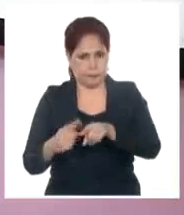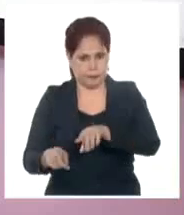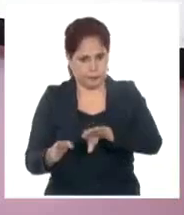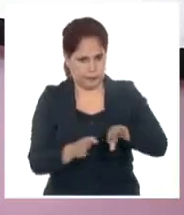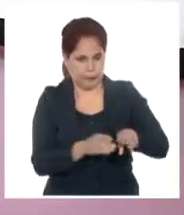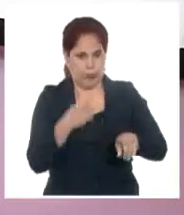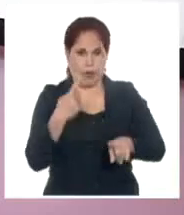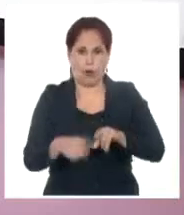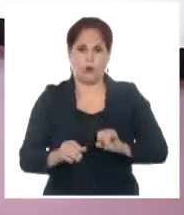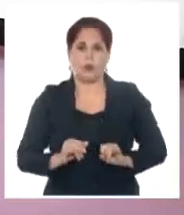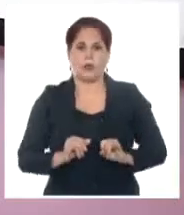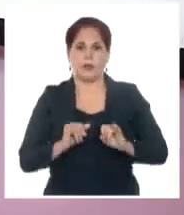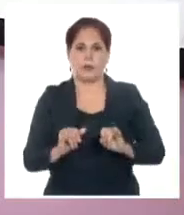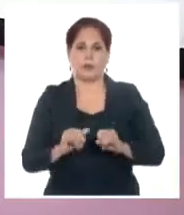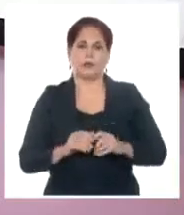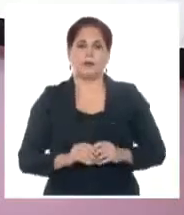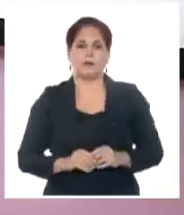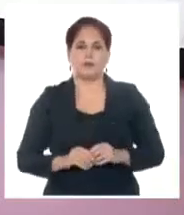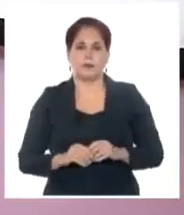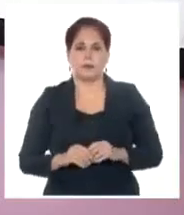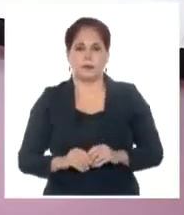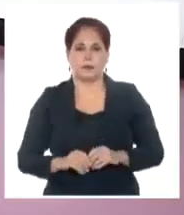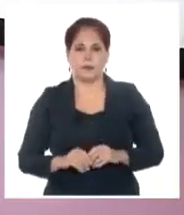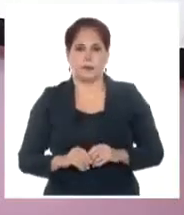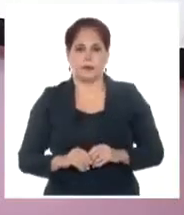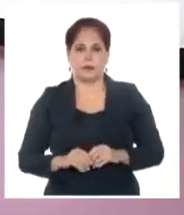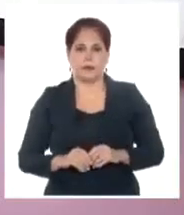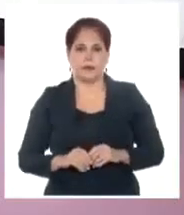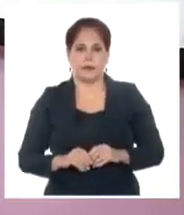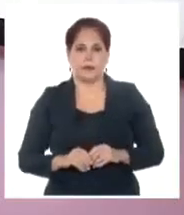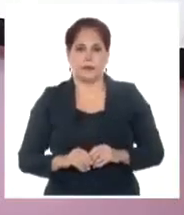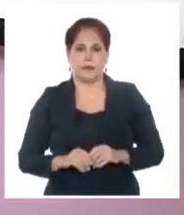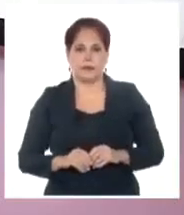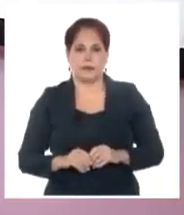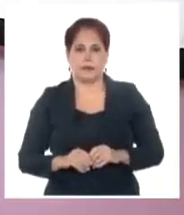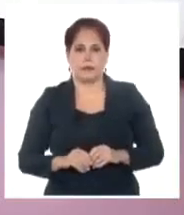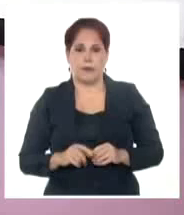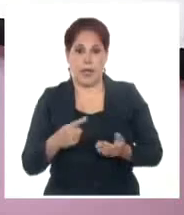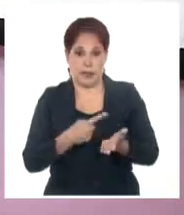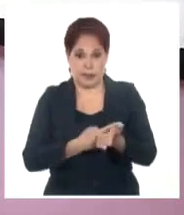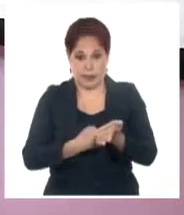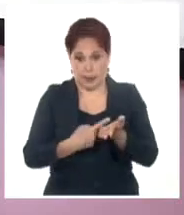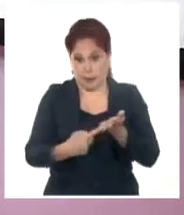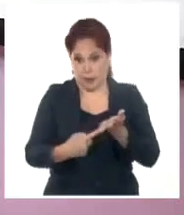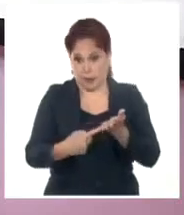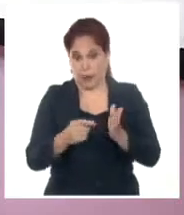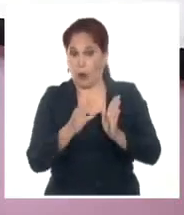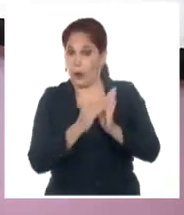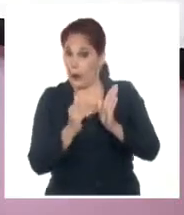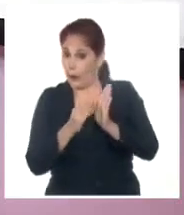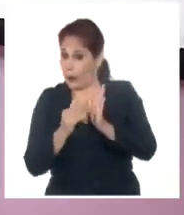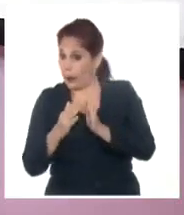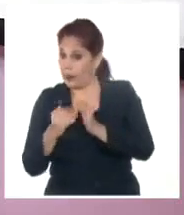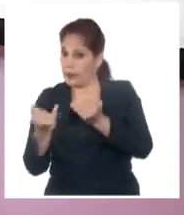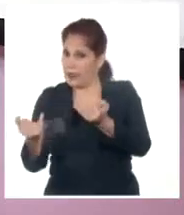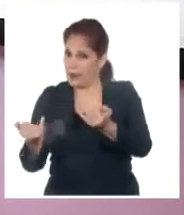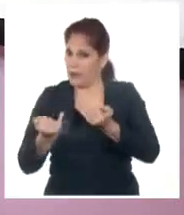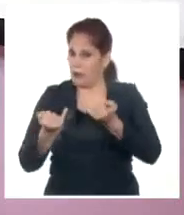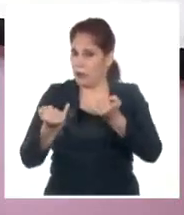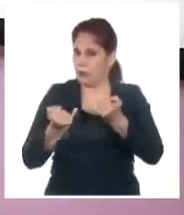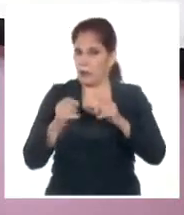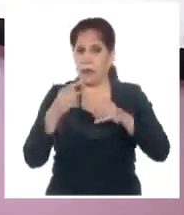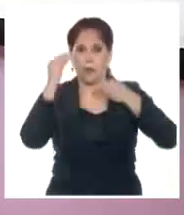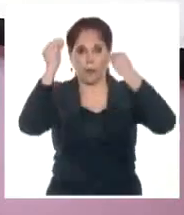Vamos a continuar con otro tema digno de reflexión, Indira, porque en las últimas semanas, yo diría que meses, este noticiero ha estado recibiendo numerosas